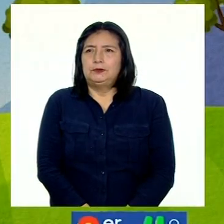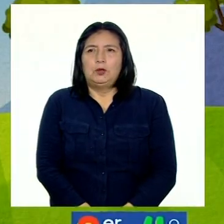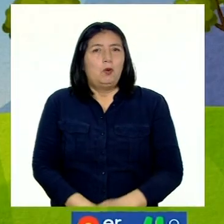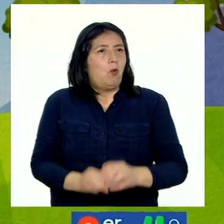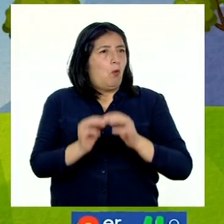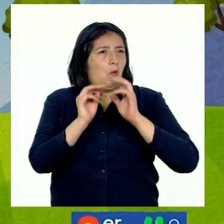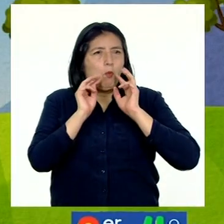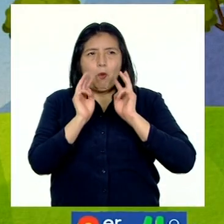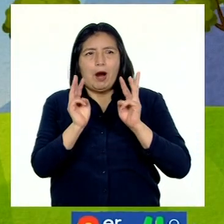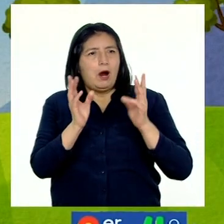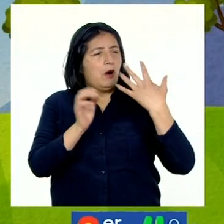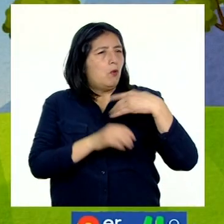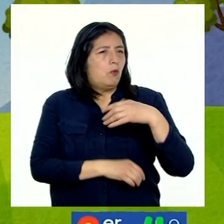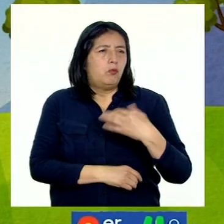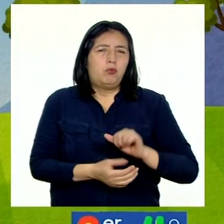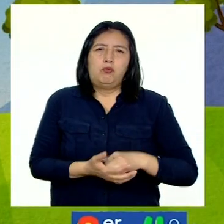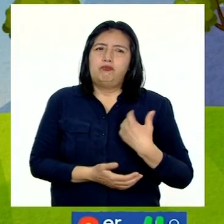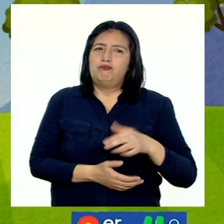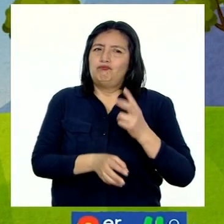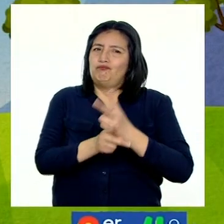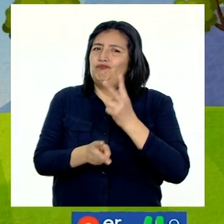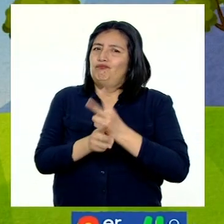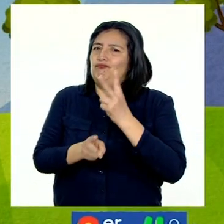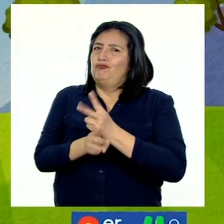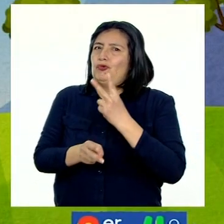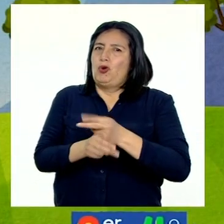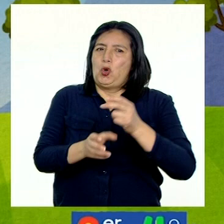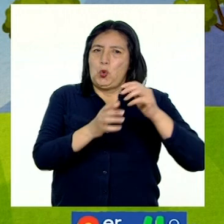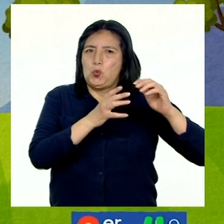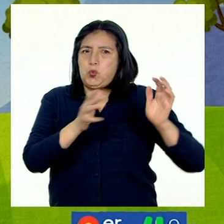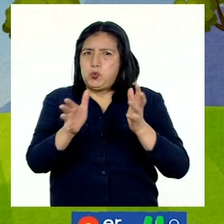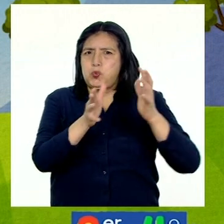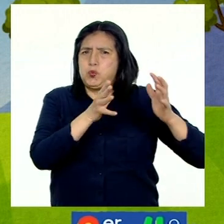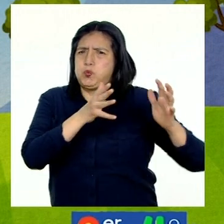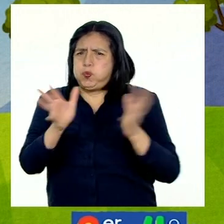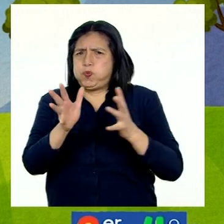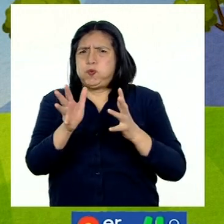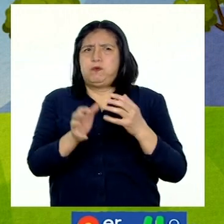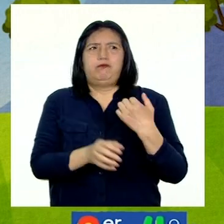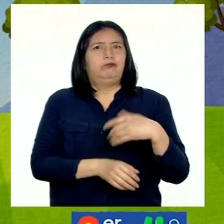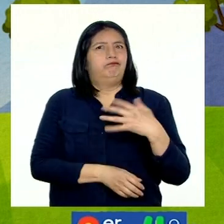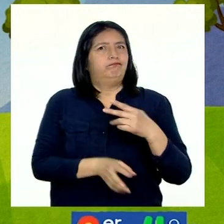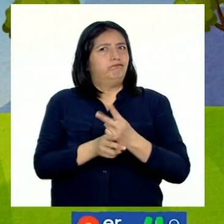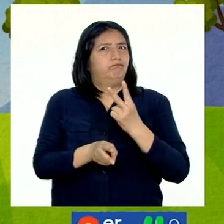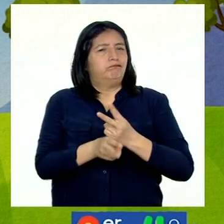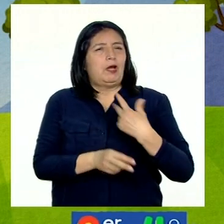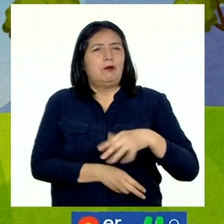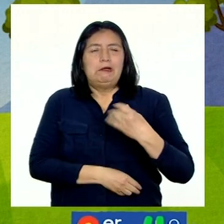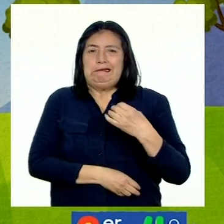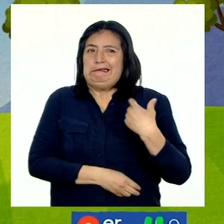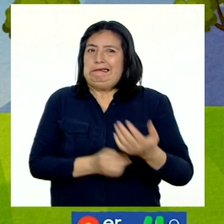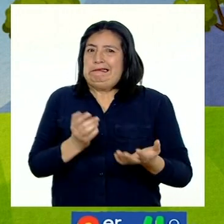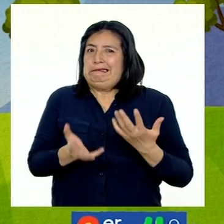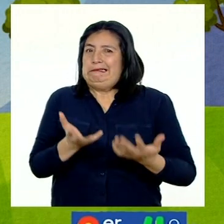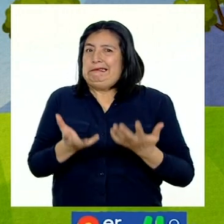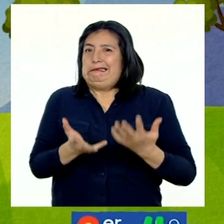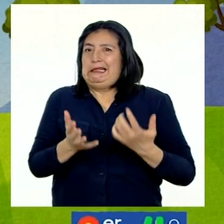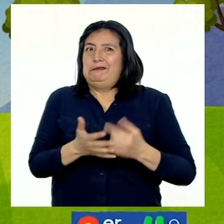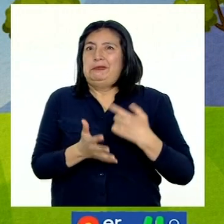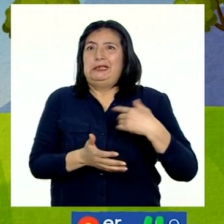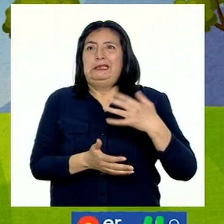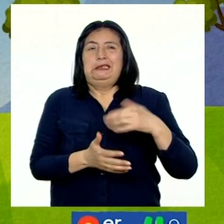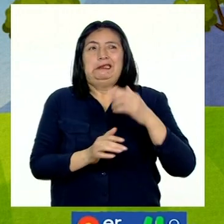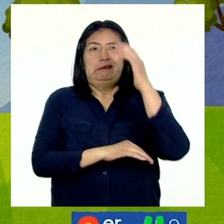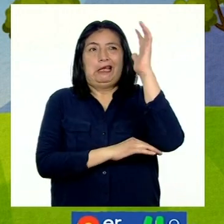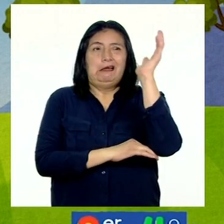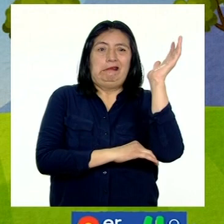¡Wow! Se debe tener mucho cuidado con los vientos fuertes. Porque ellos pueden generar que caigan